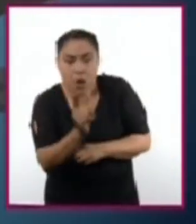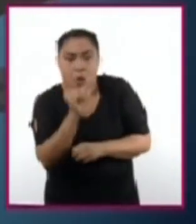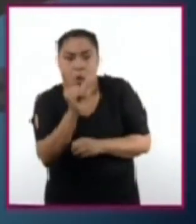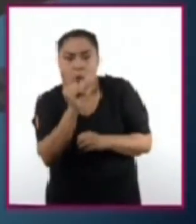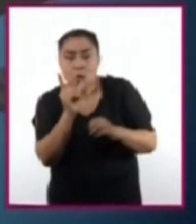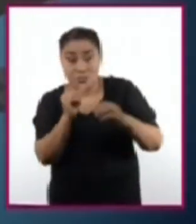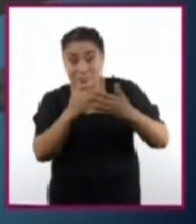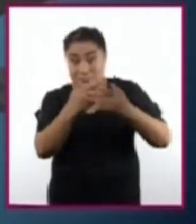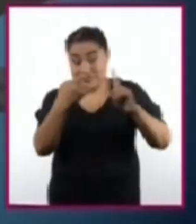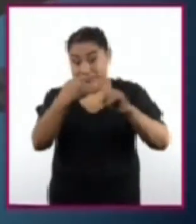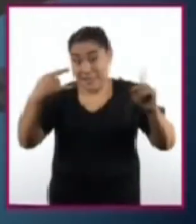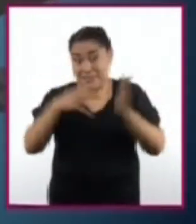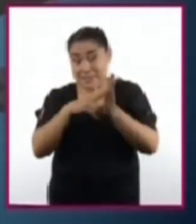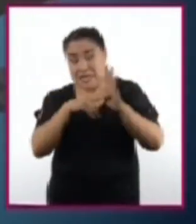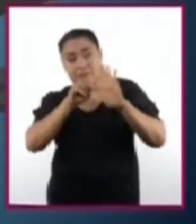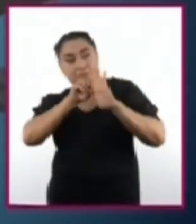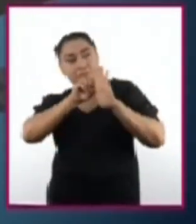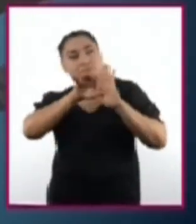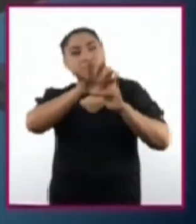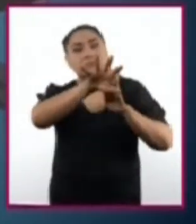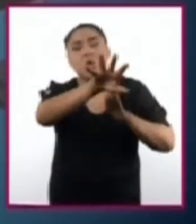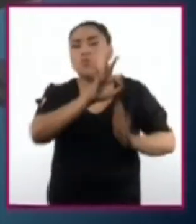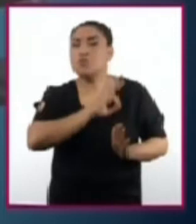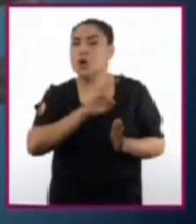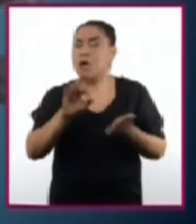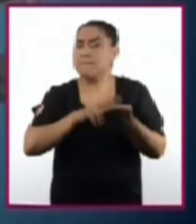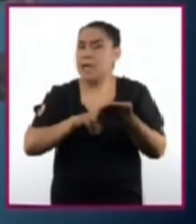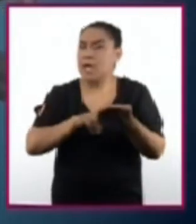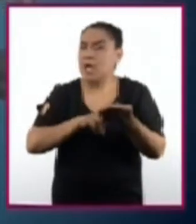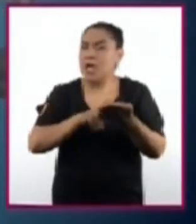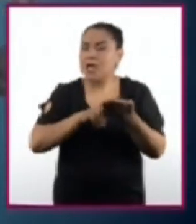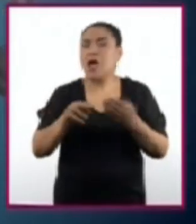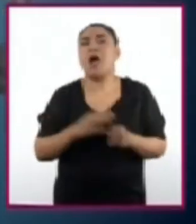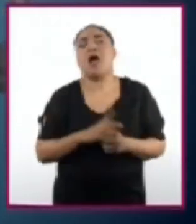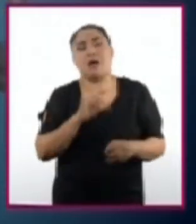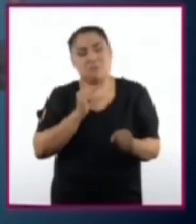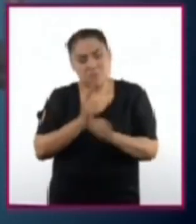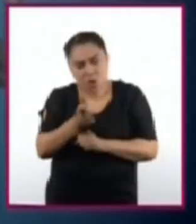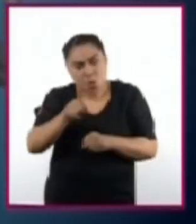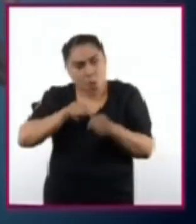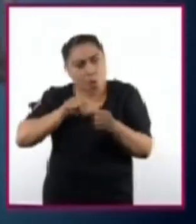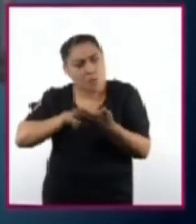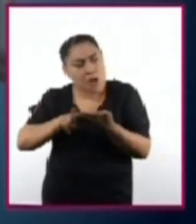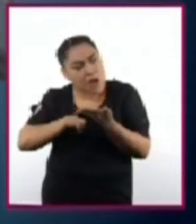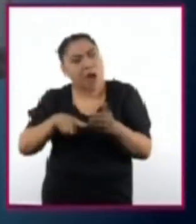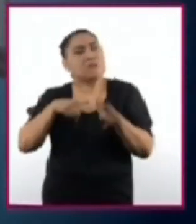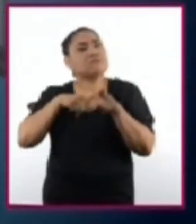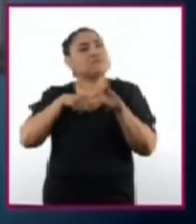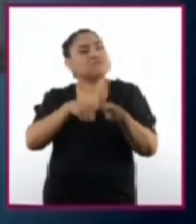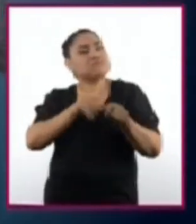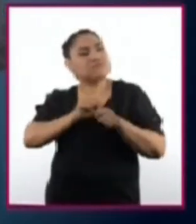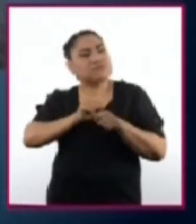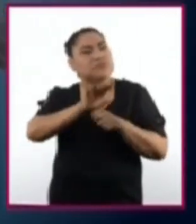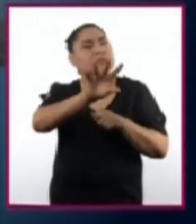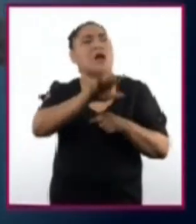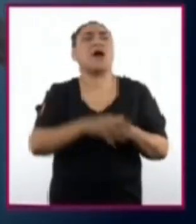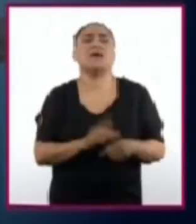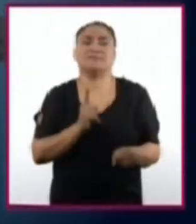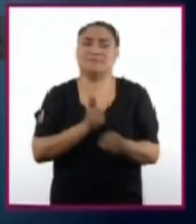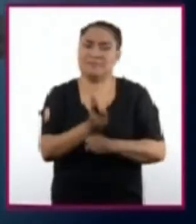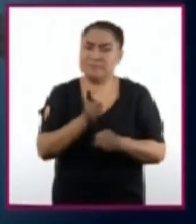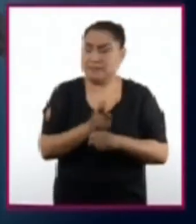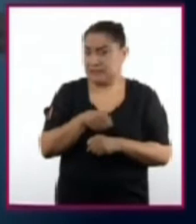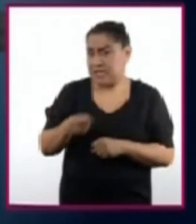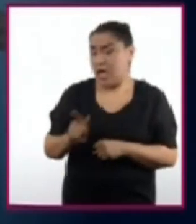cartón y emitía una luz verdosa. Y observó que la fluorescencia continuaba, por lo que concluyó que la luz